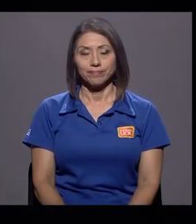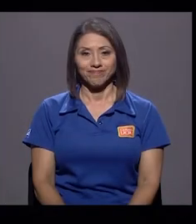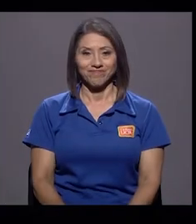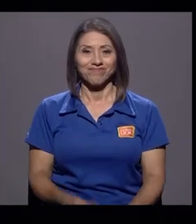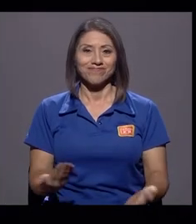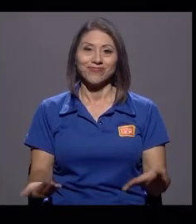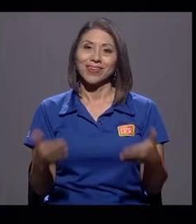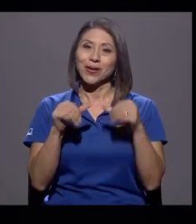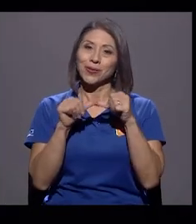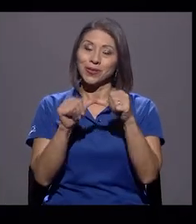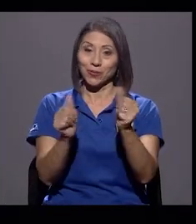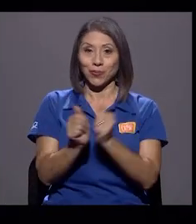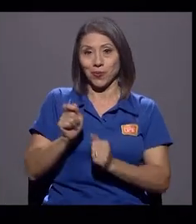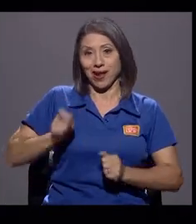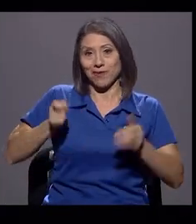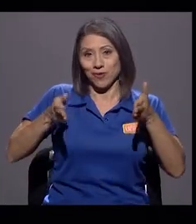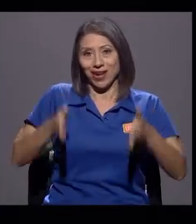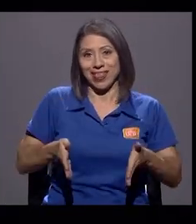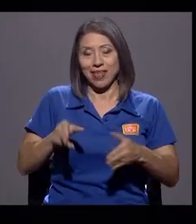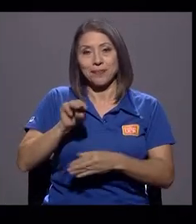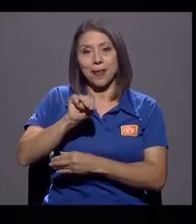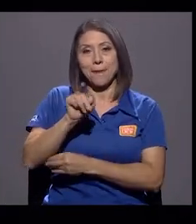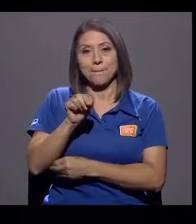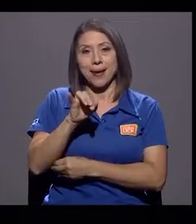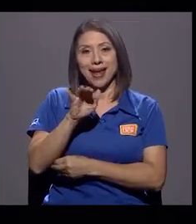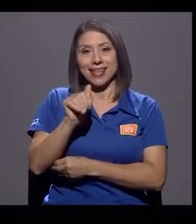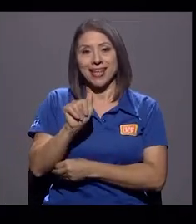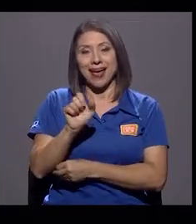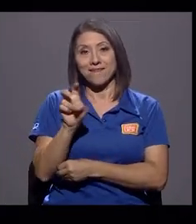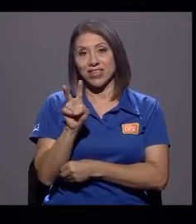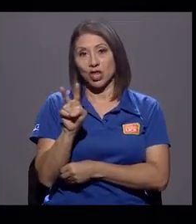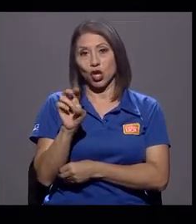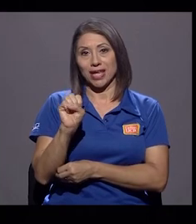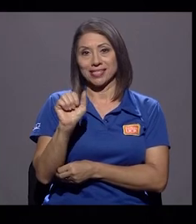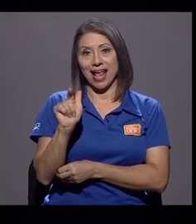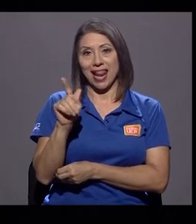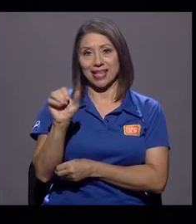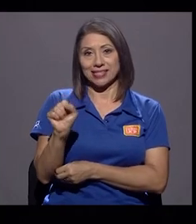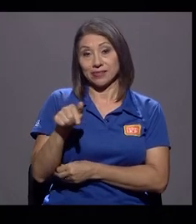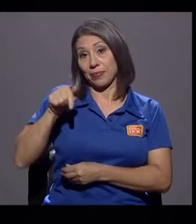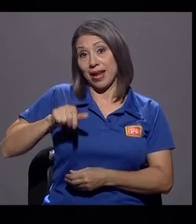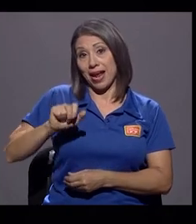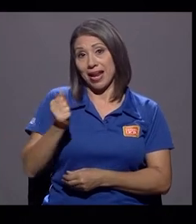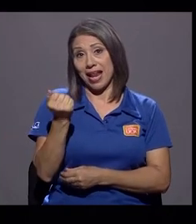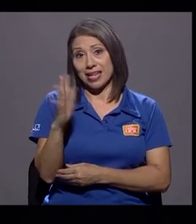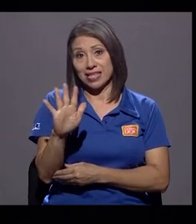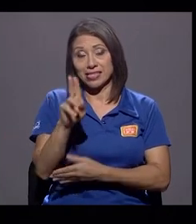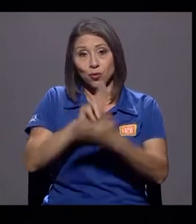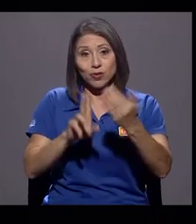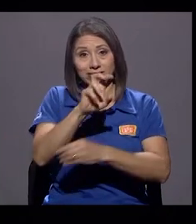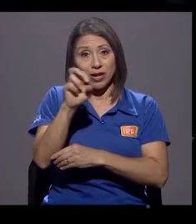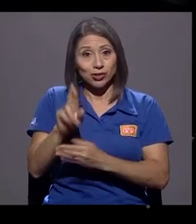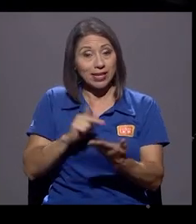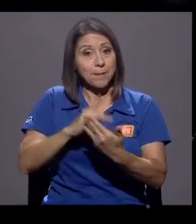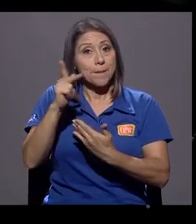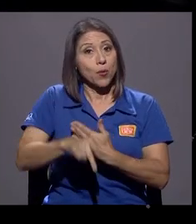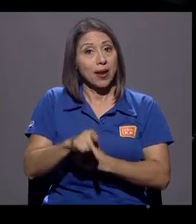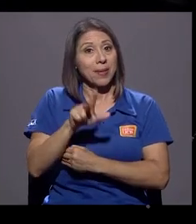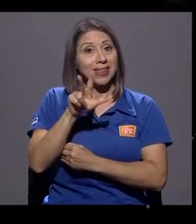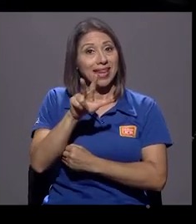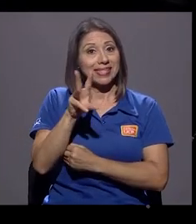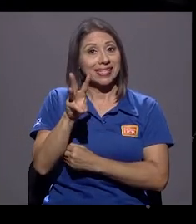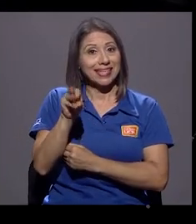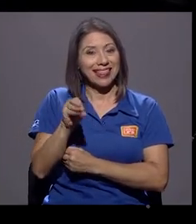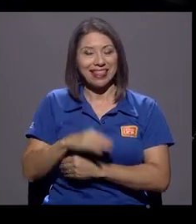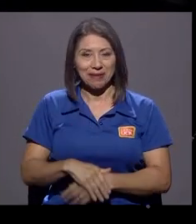Regreso con la abogada María Víctor Salas, acá en el Canal 15, Universidad de Costa Rica, 360. Doña